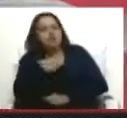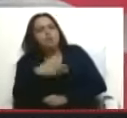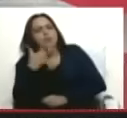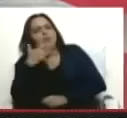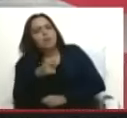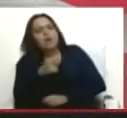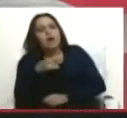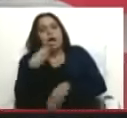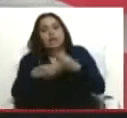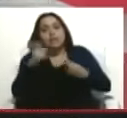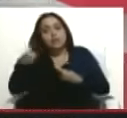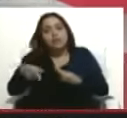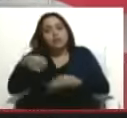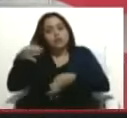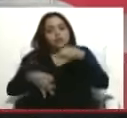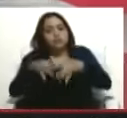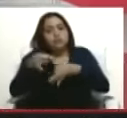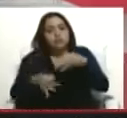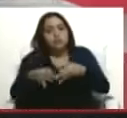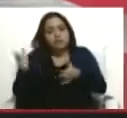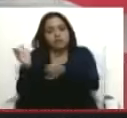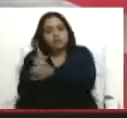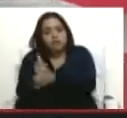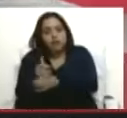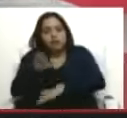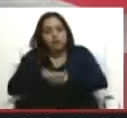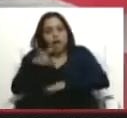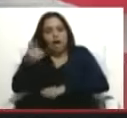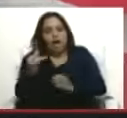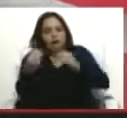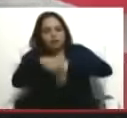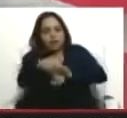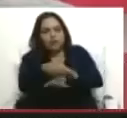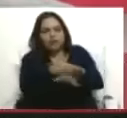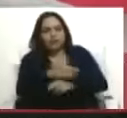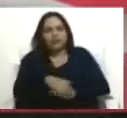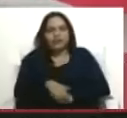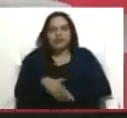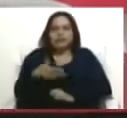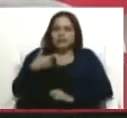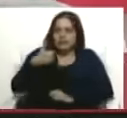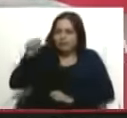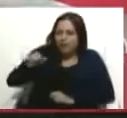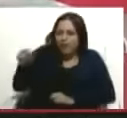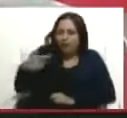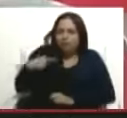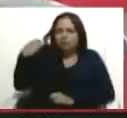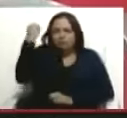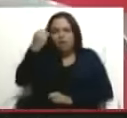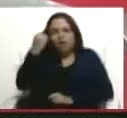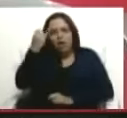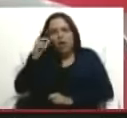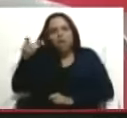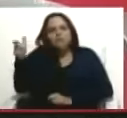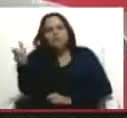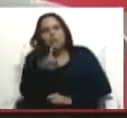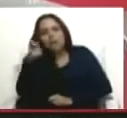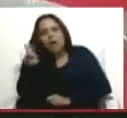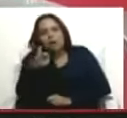de una causa judicial, si sabía sobre el crimen y fue cómplice. Yo pienso que ella está buscando